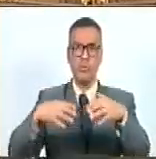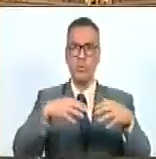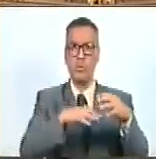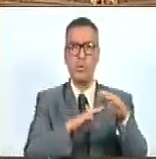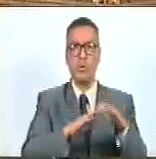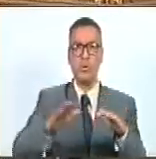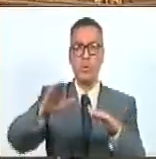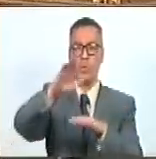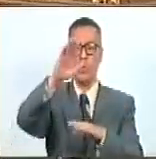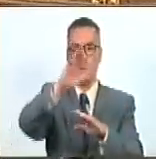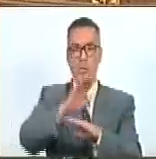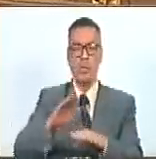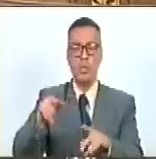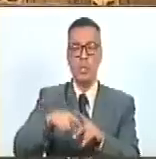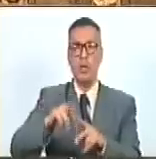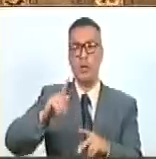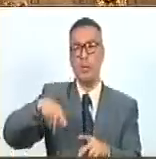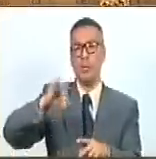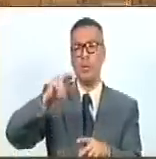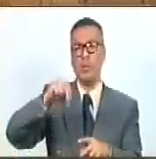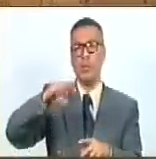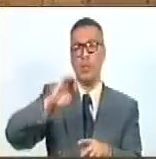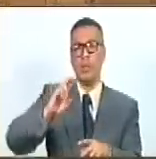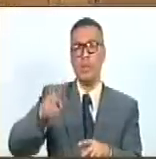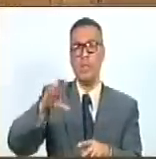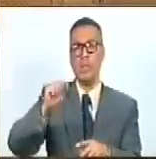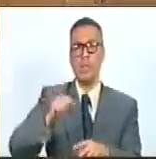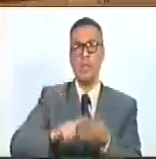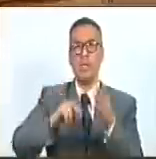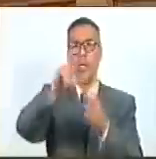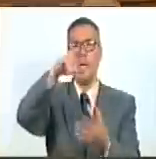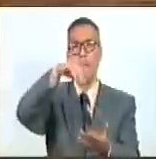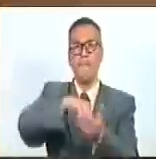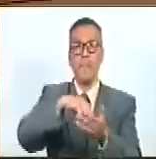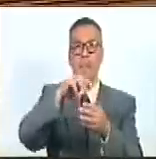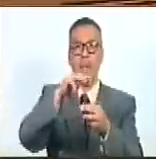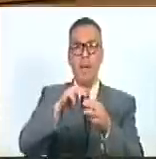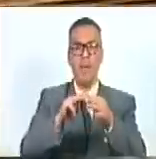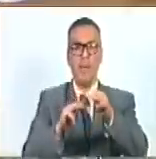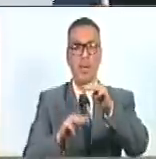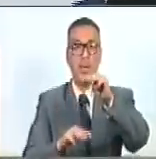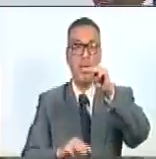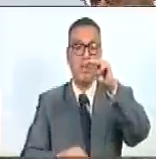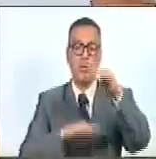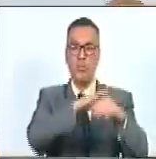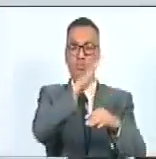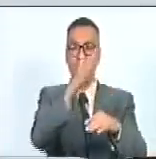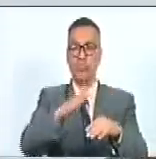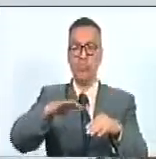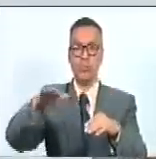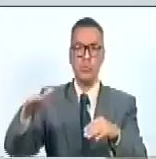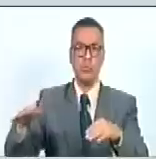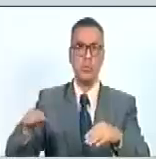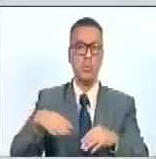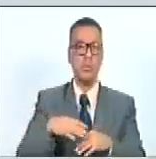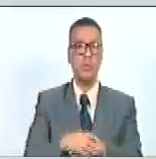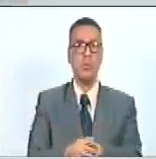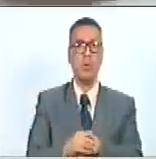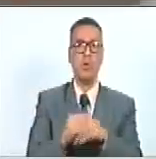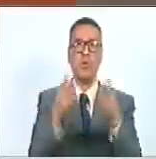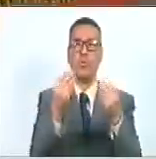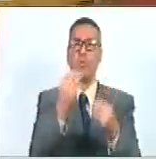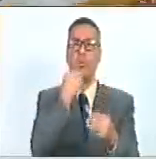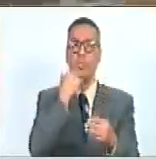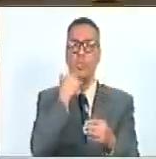Pichincha, a más de 3.000 metros de altura sobre el nivel del mar, muy